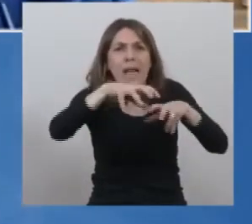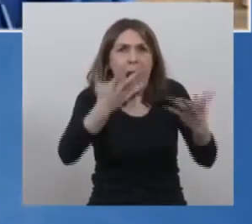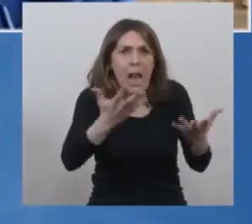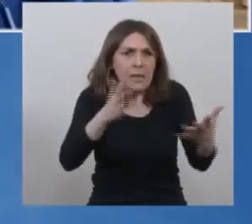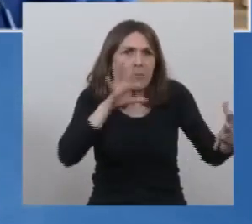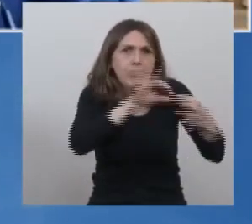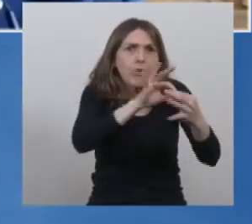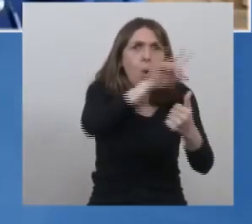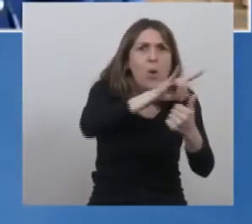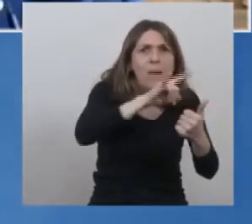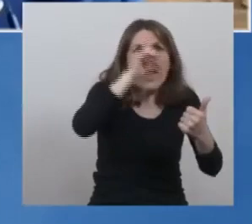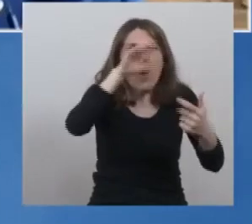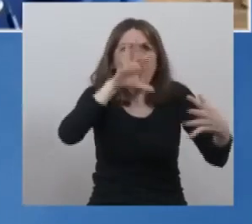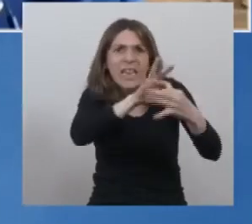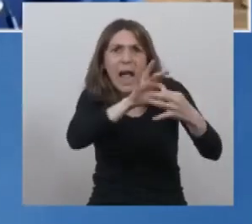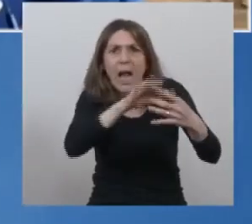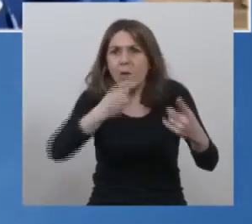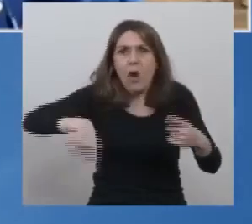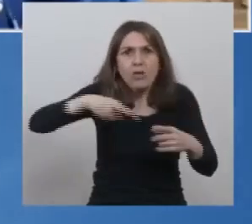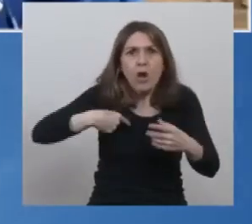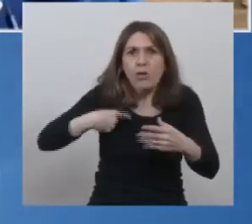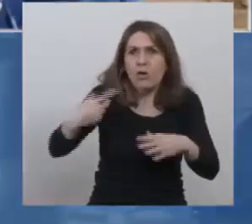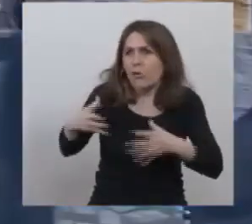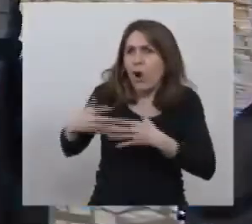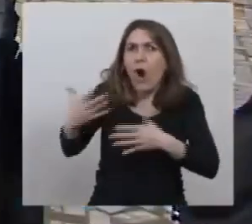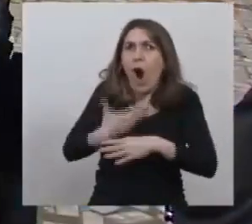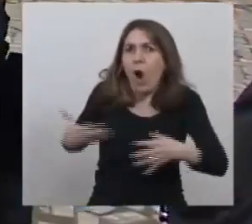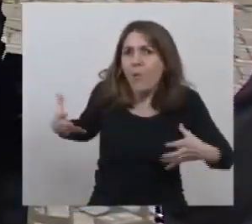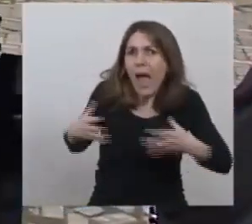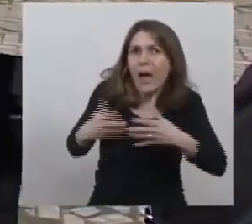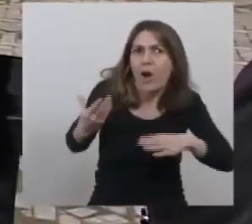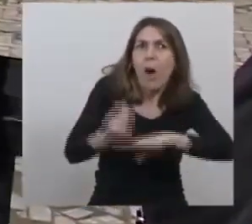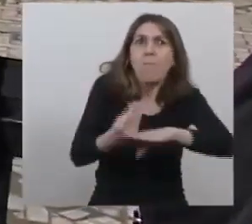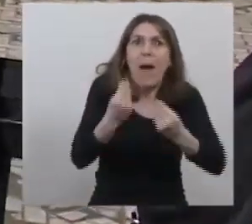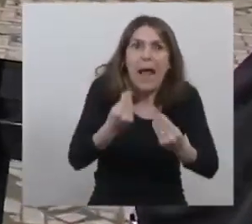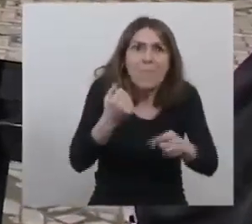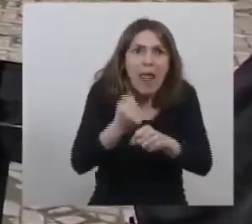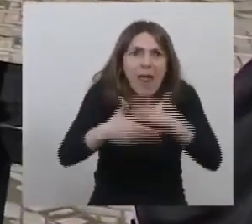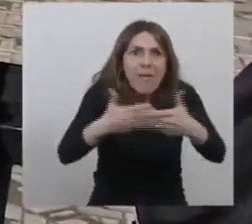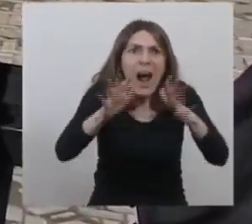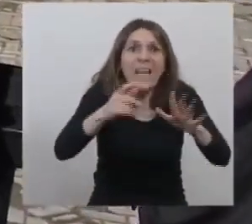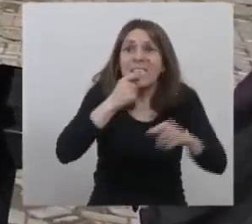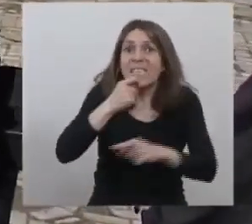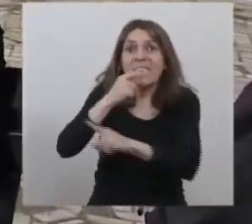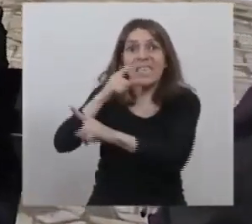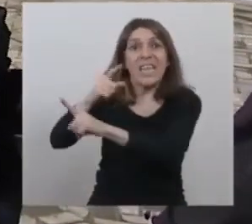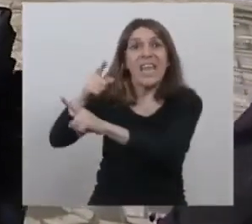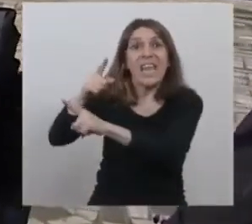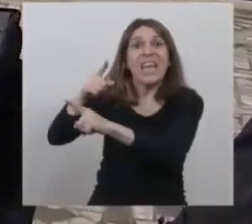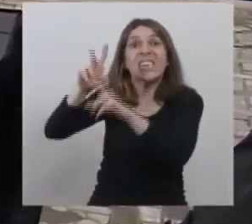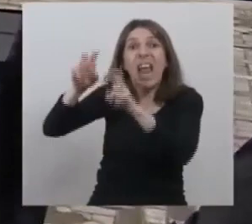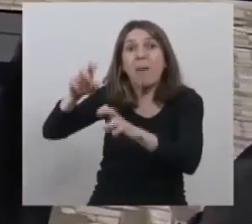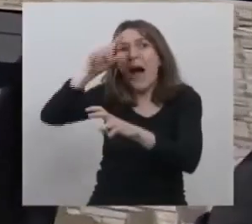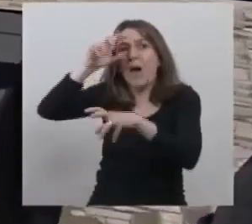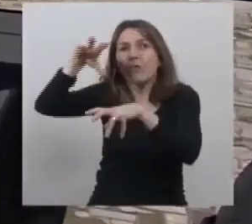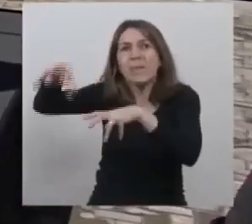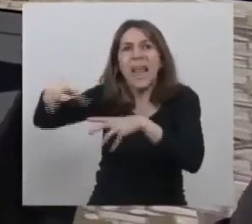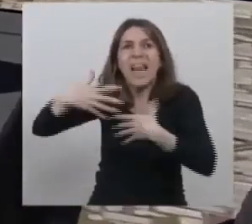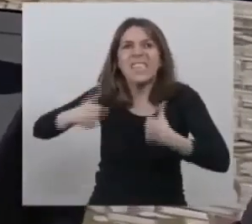para eso vinimos y eso es lo que debemos construir porque cuando la salud queda en manos privadas puede pasar lo que pasó aquí